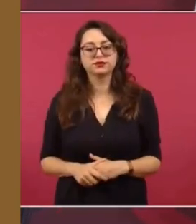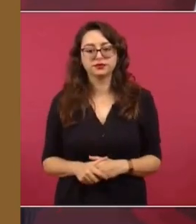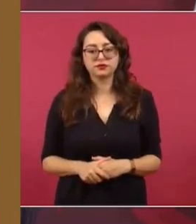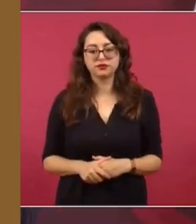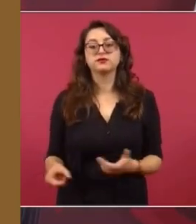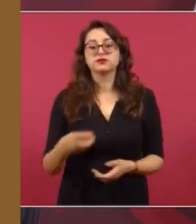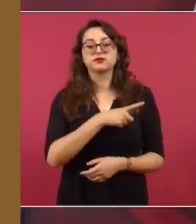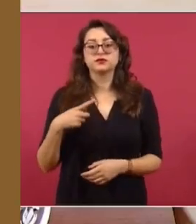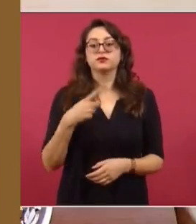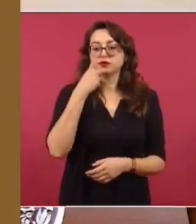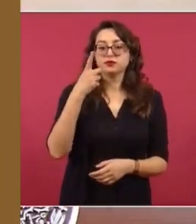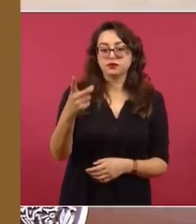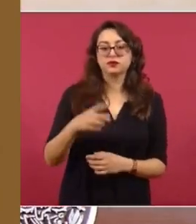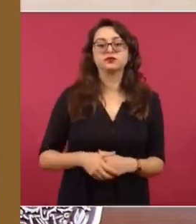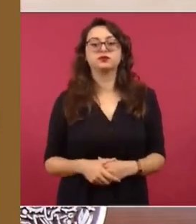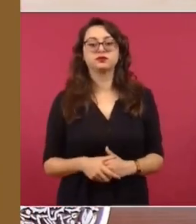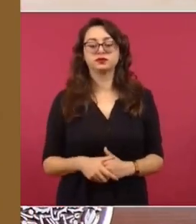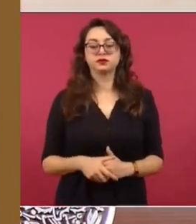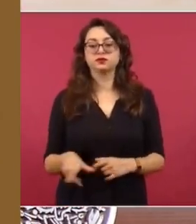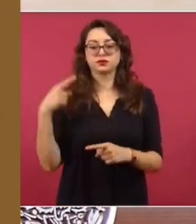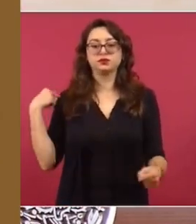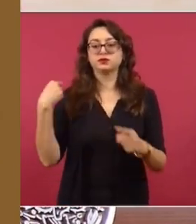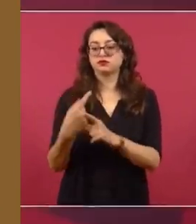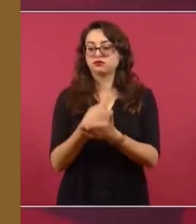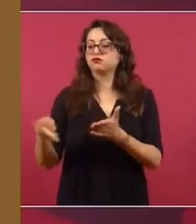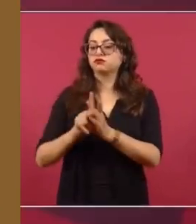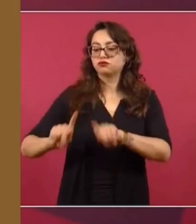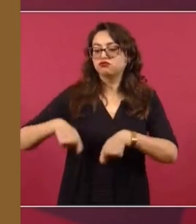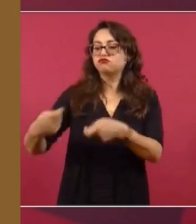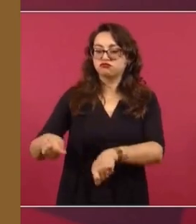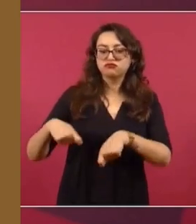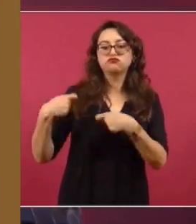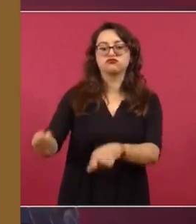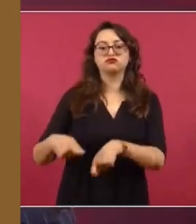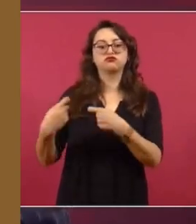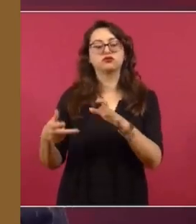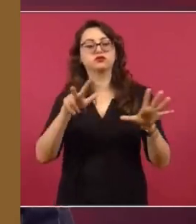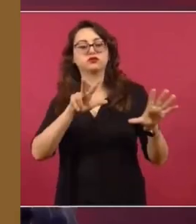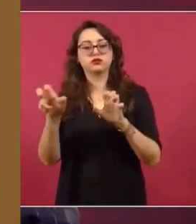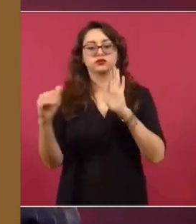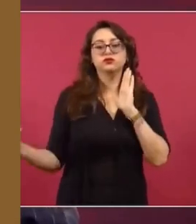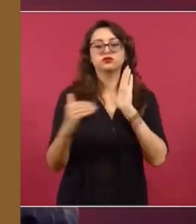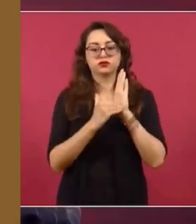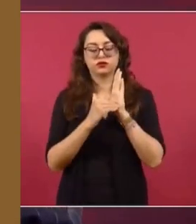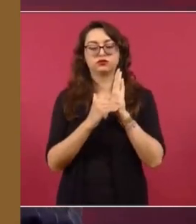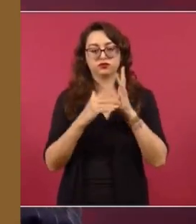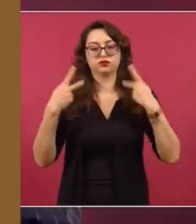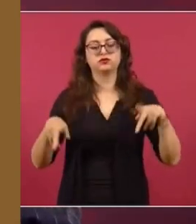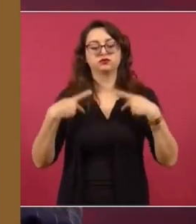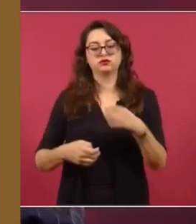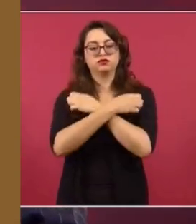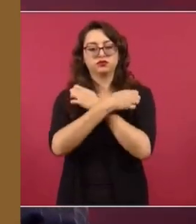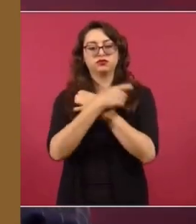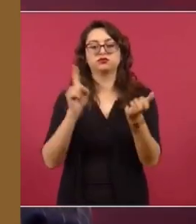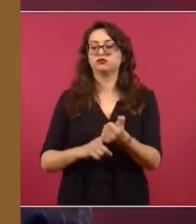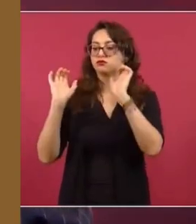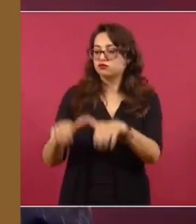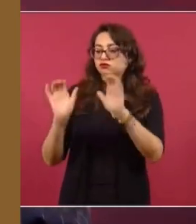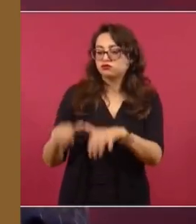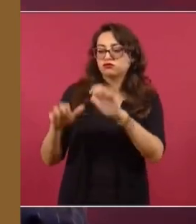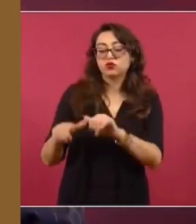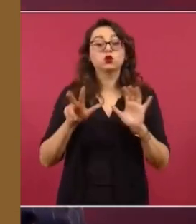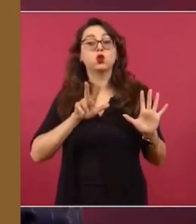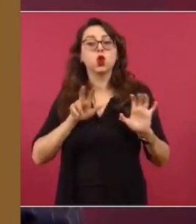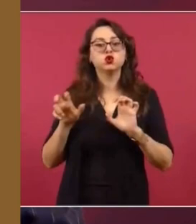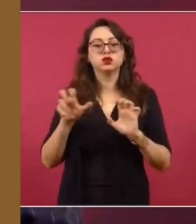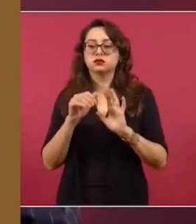expreso lo siguiente. Hasta el día de hoy se han basificado más de 800 mil trabajadores de la educación. Y vamos a continuar